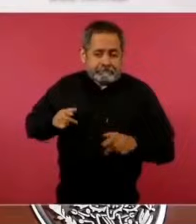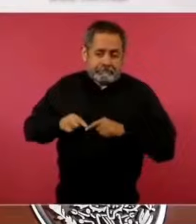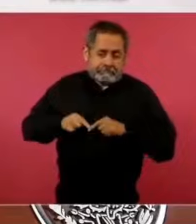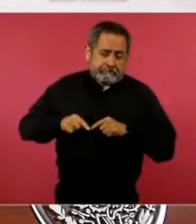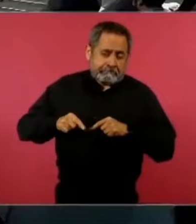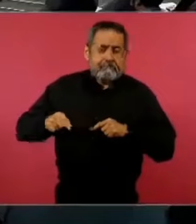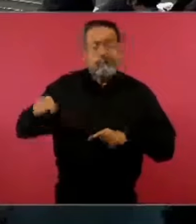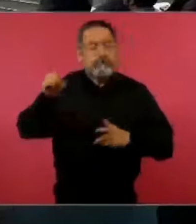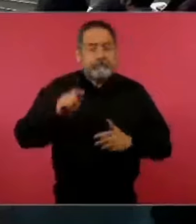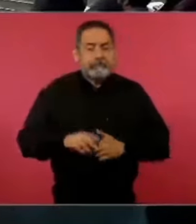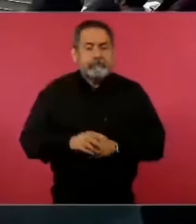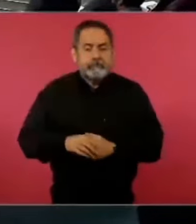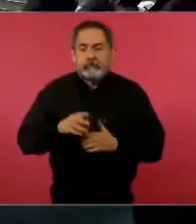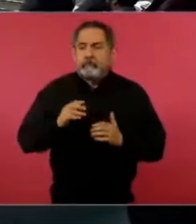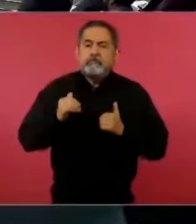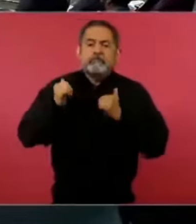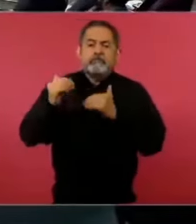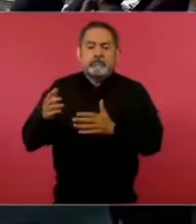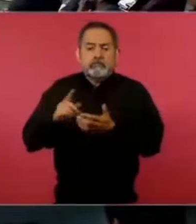Vamos a